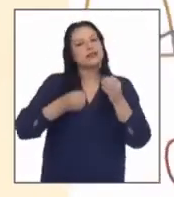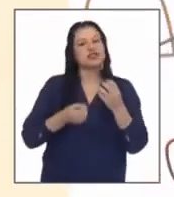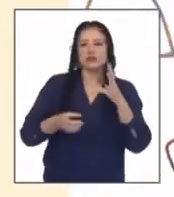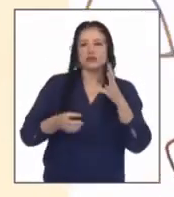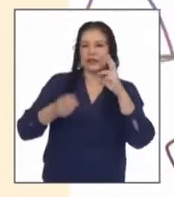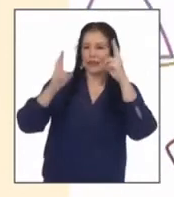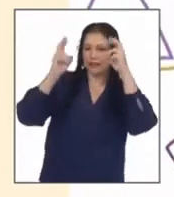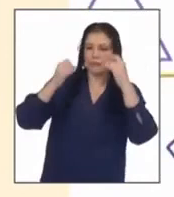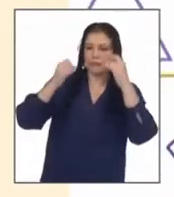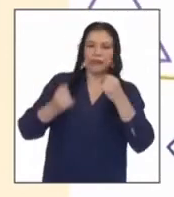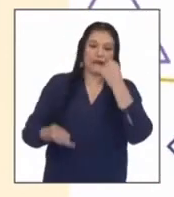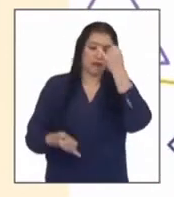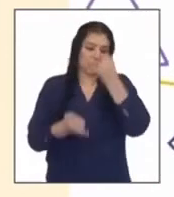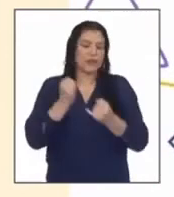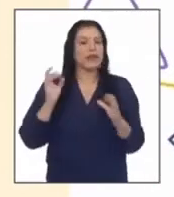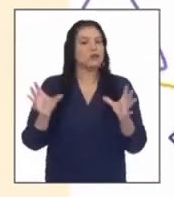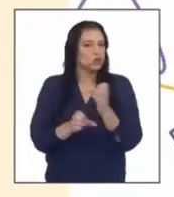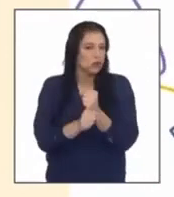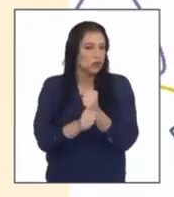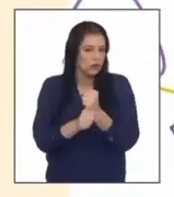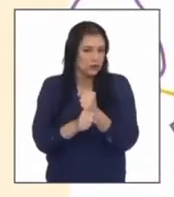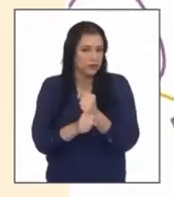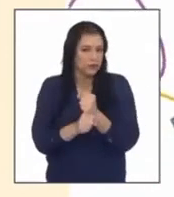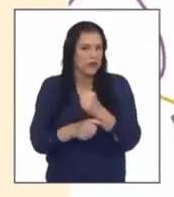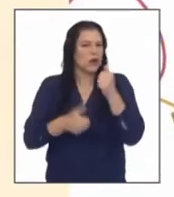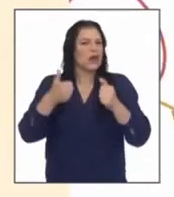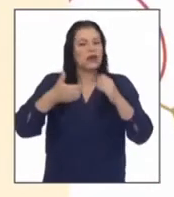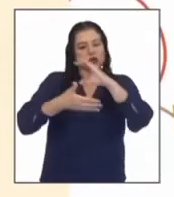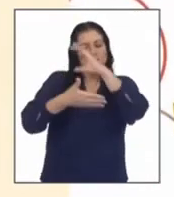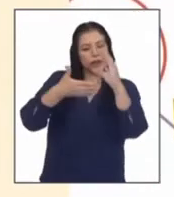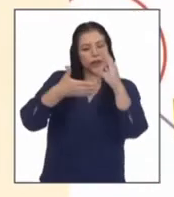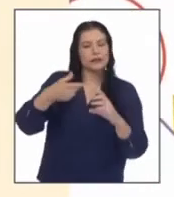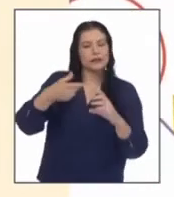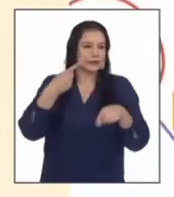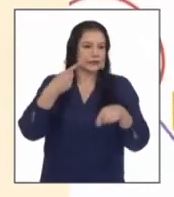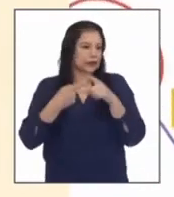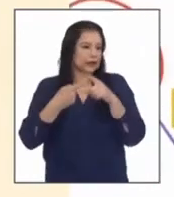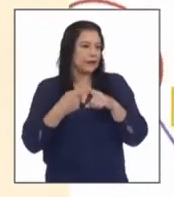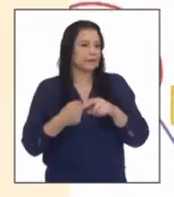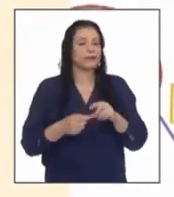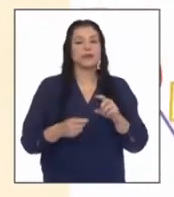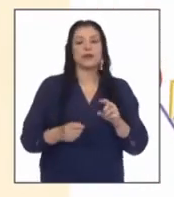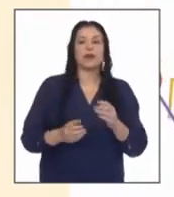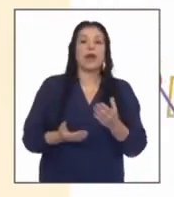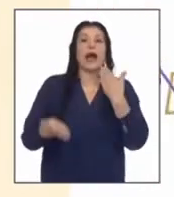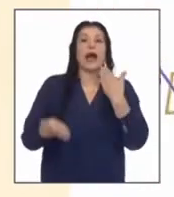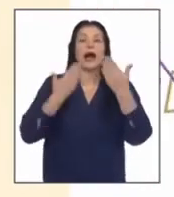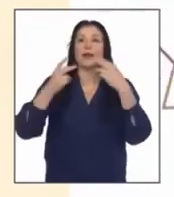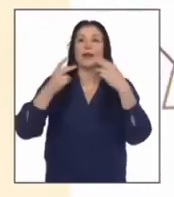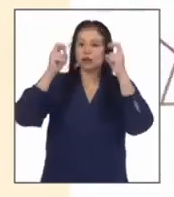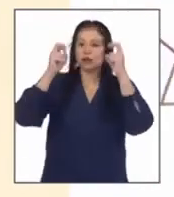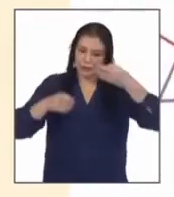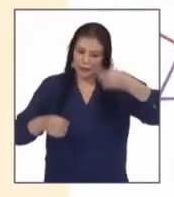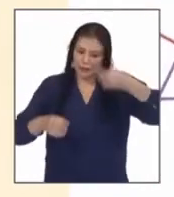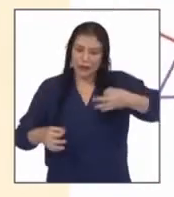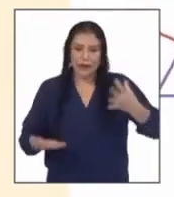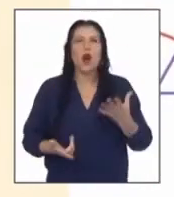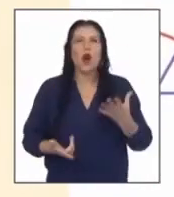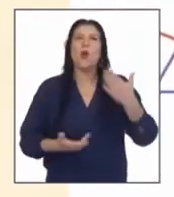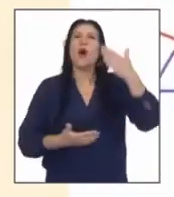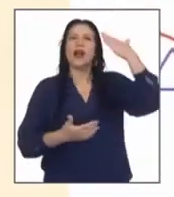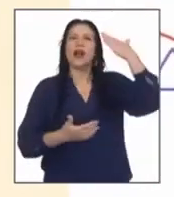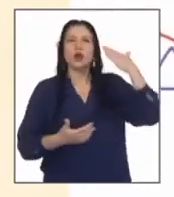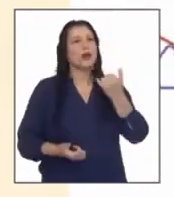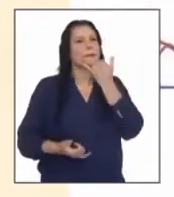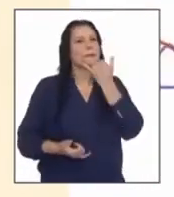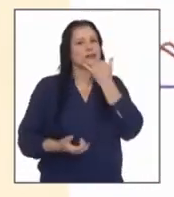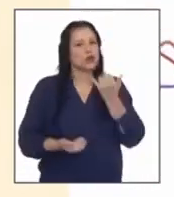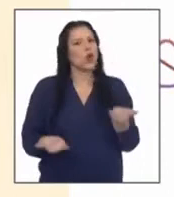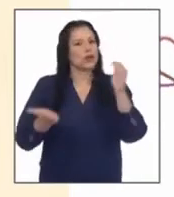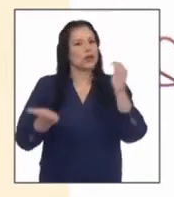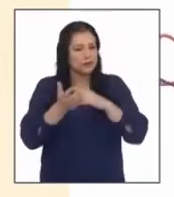y la conclusión o cierre sus características son señala un tema de actualidad o actualiza el tema